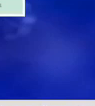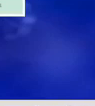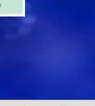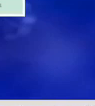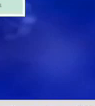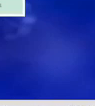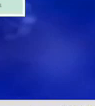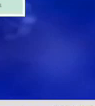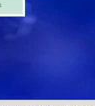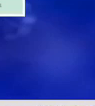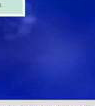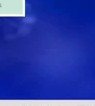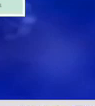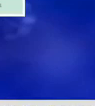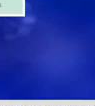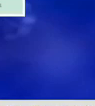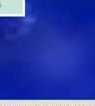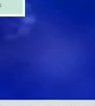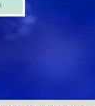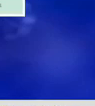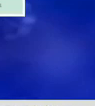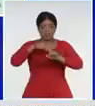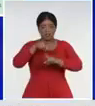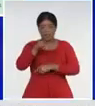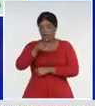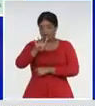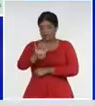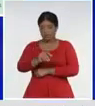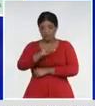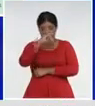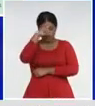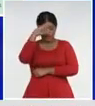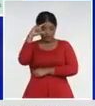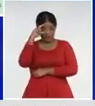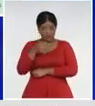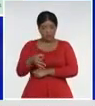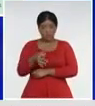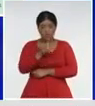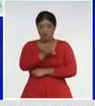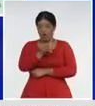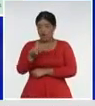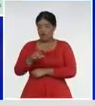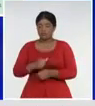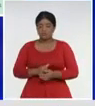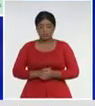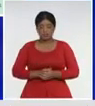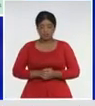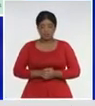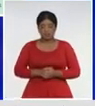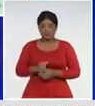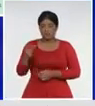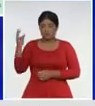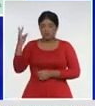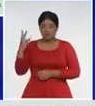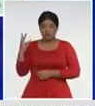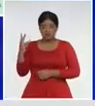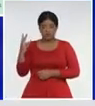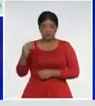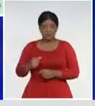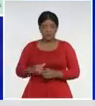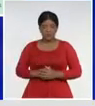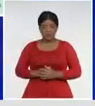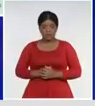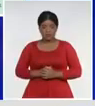Trinidad, con 14, Santia Espíritu, municipio, con 11, Fomento, con 3, y Aguajay, con 4.